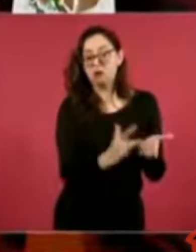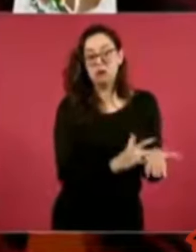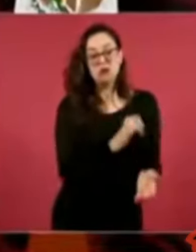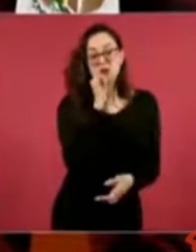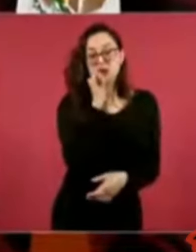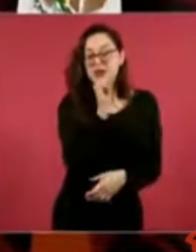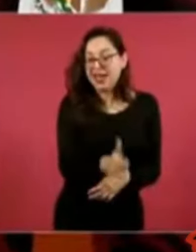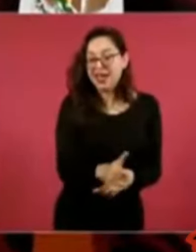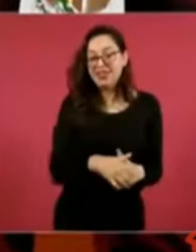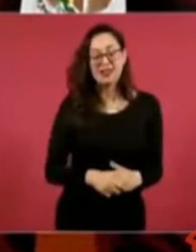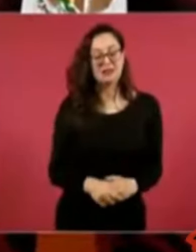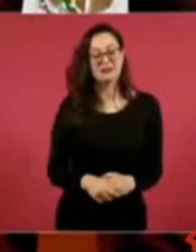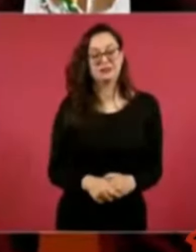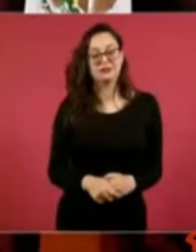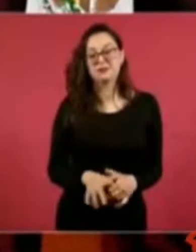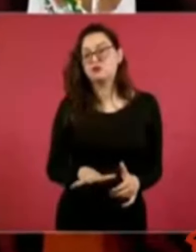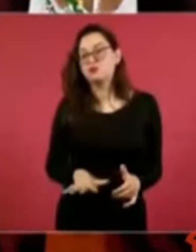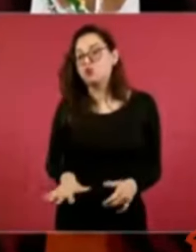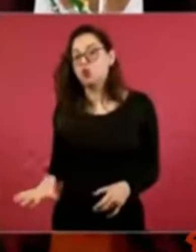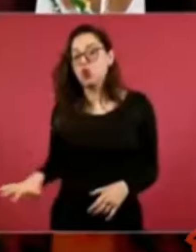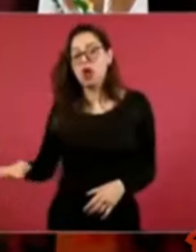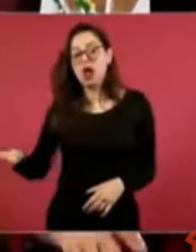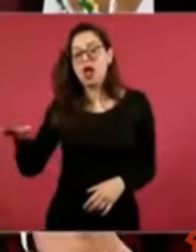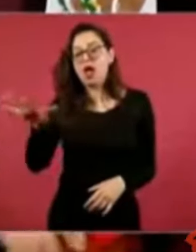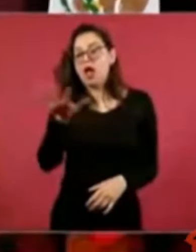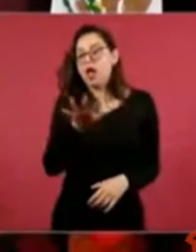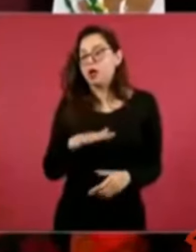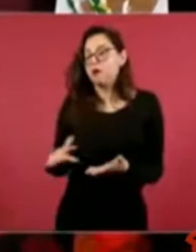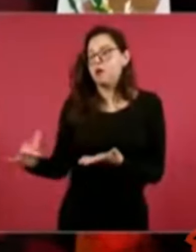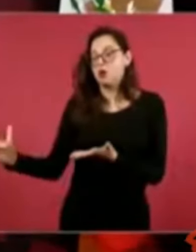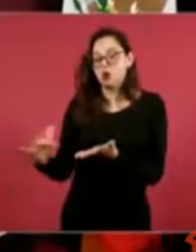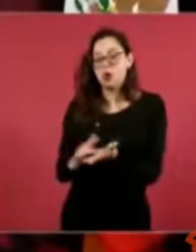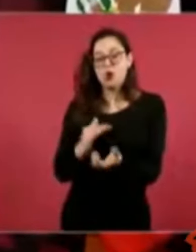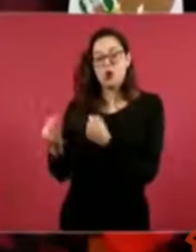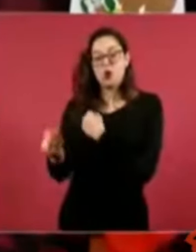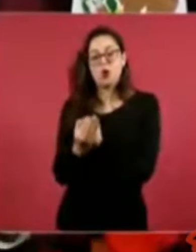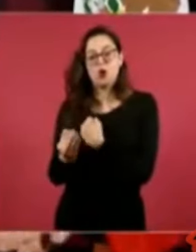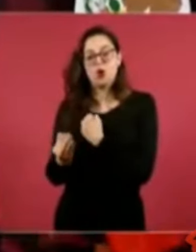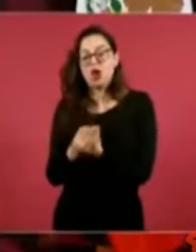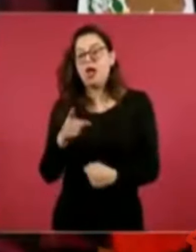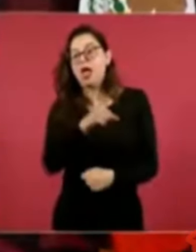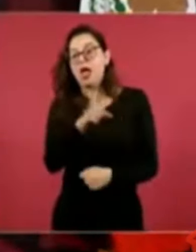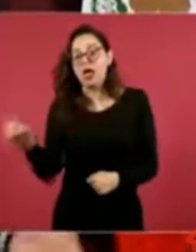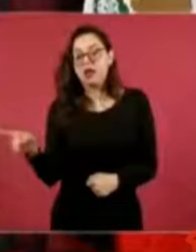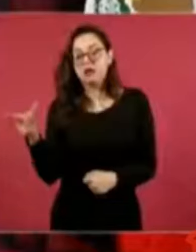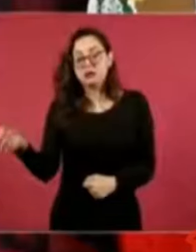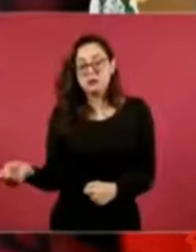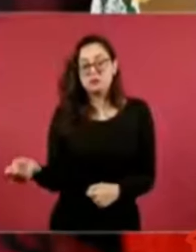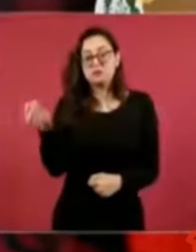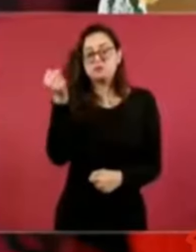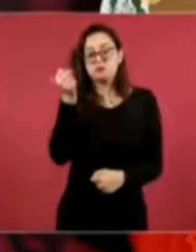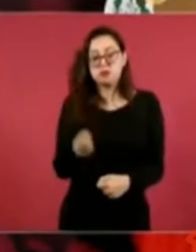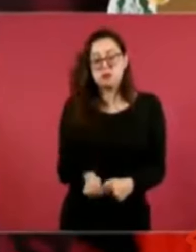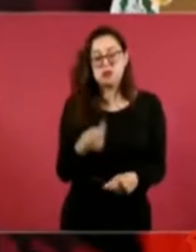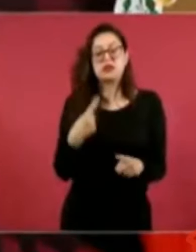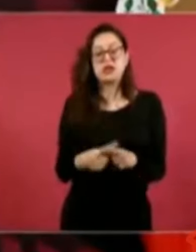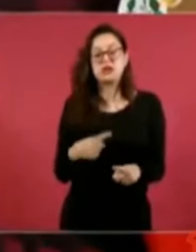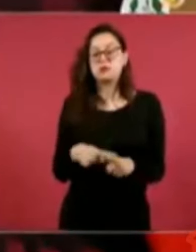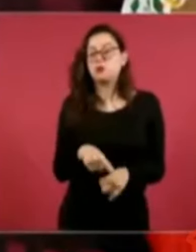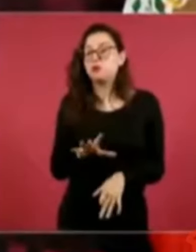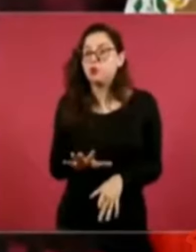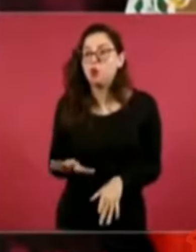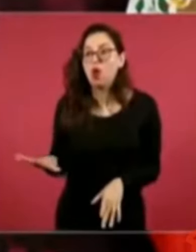pueblo, te lo debemos lo que somos al pueblo